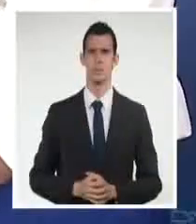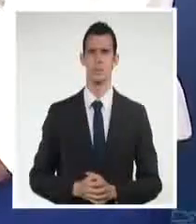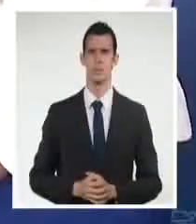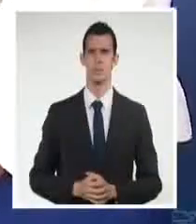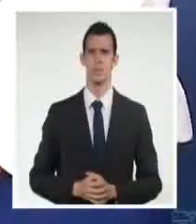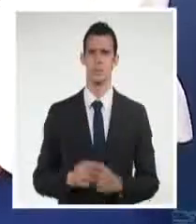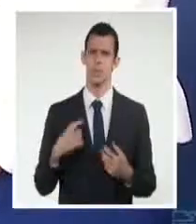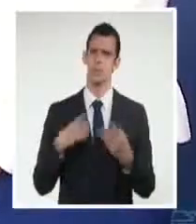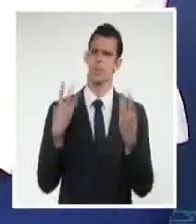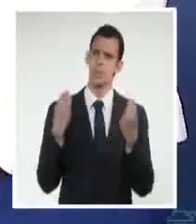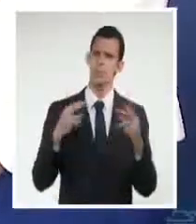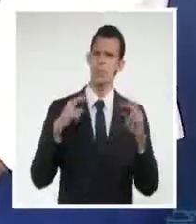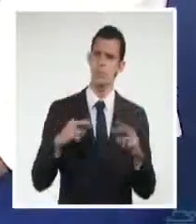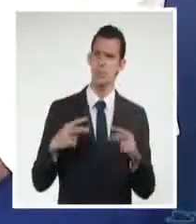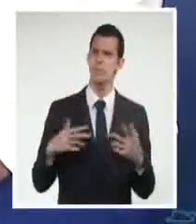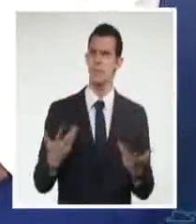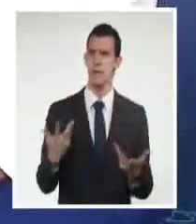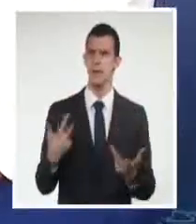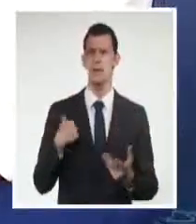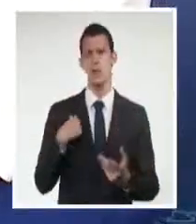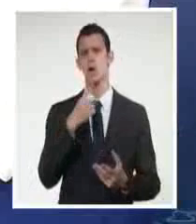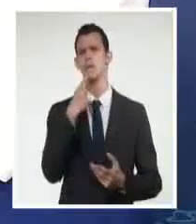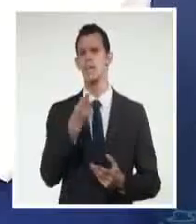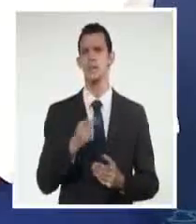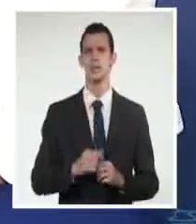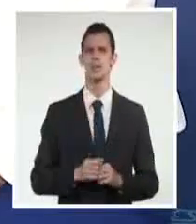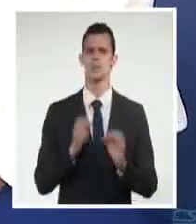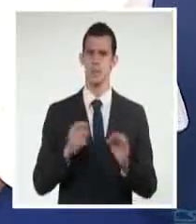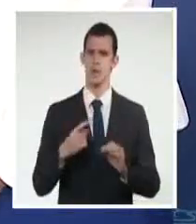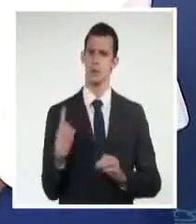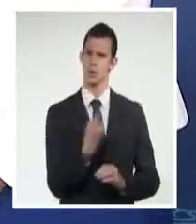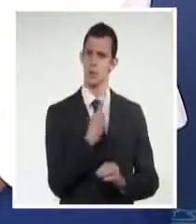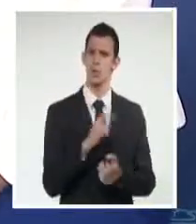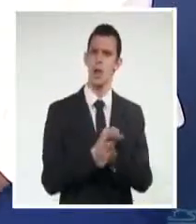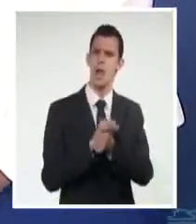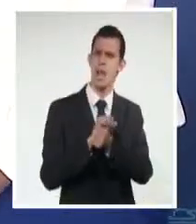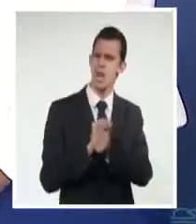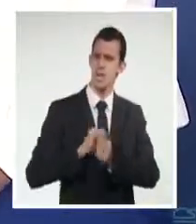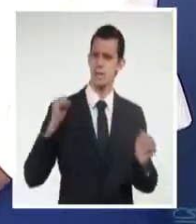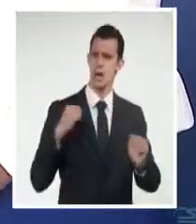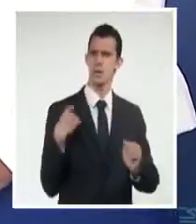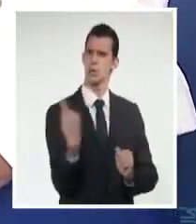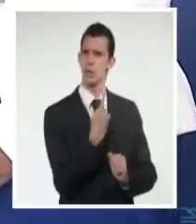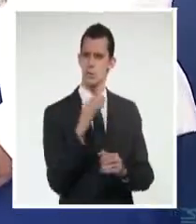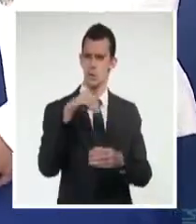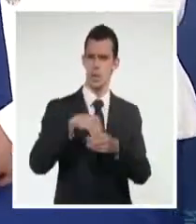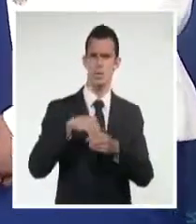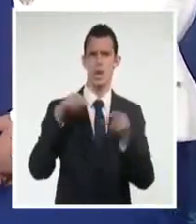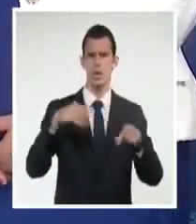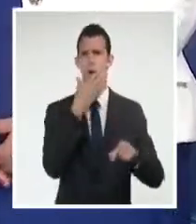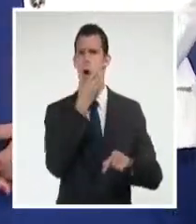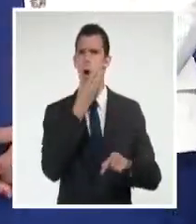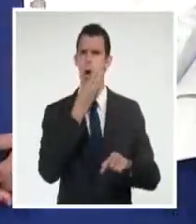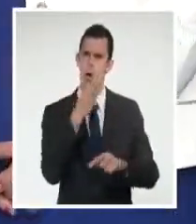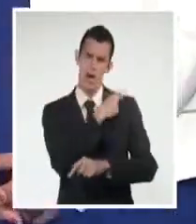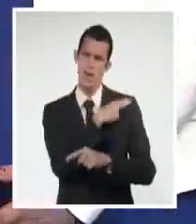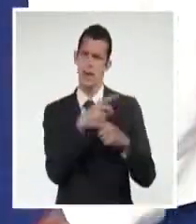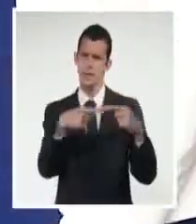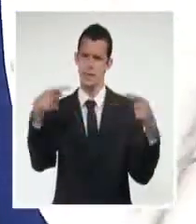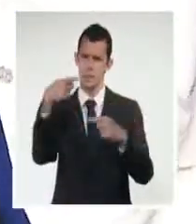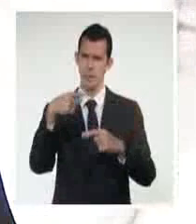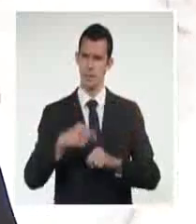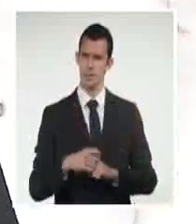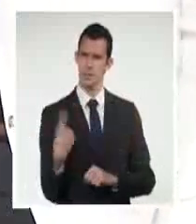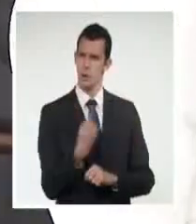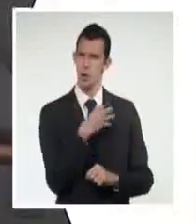lo he dicho, por esta libertad, que es el imperio de la juventud, por esta libertad bella como la